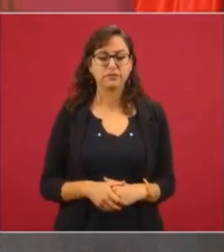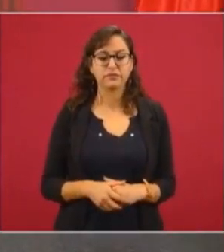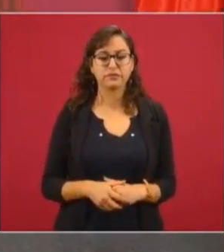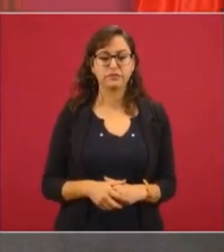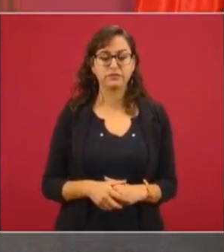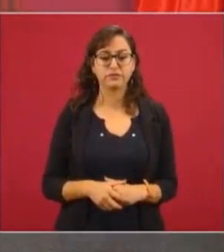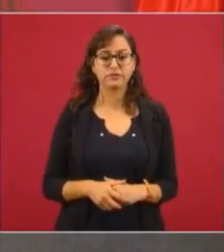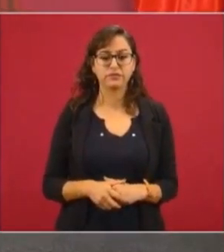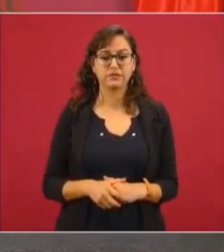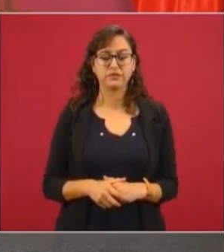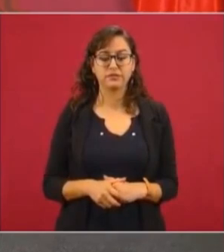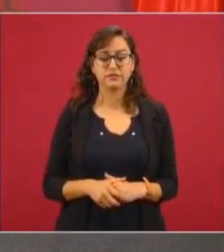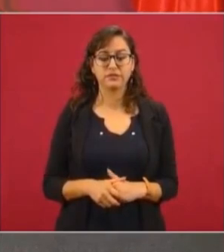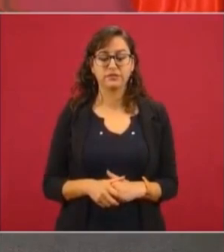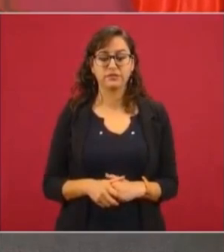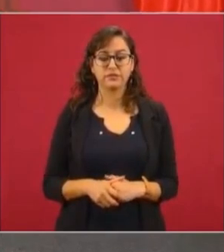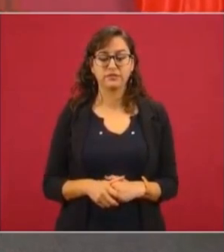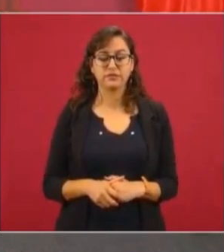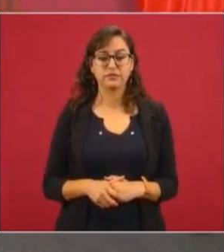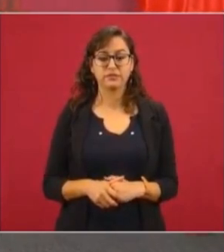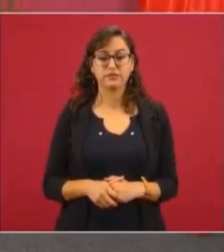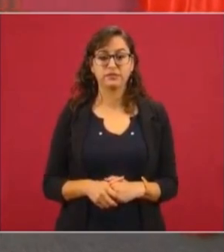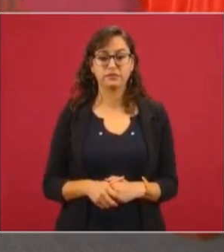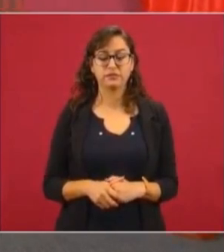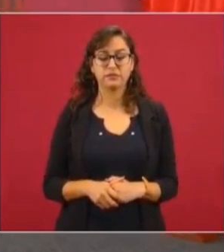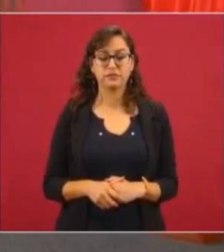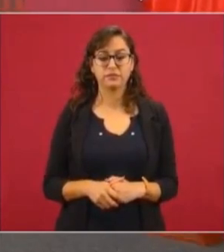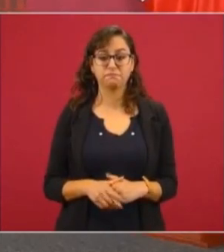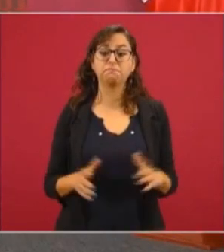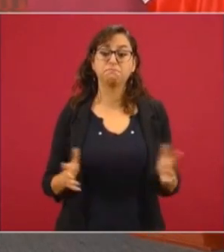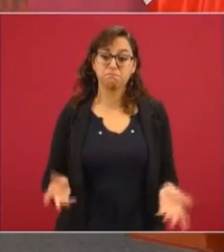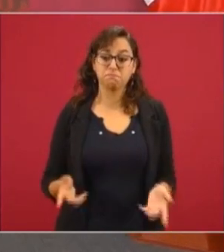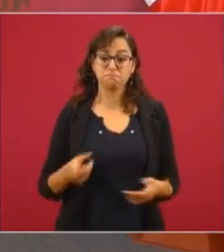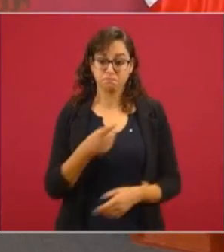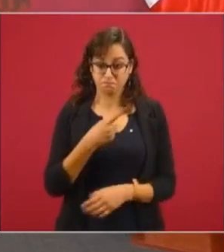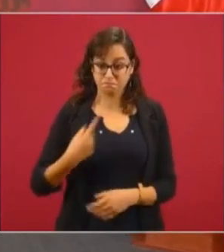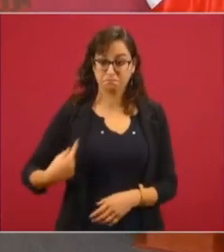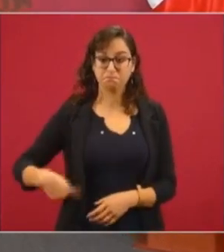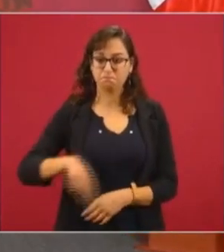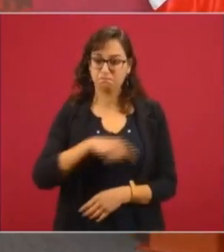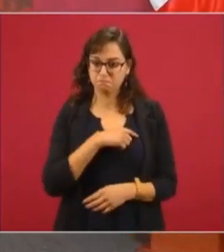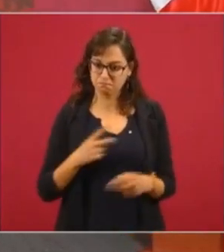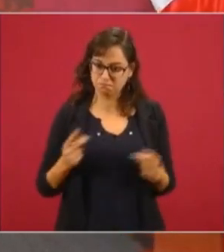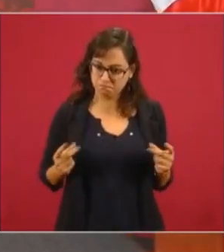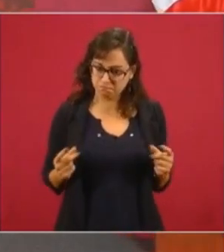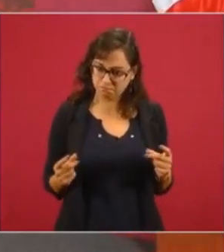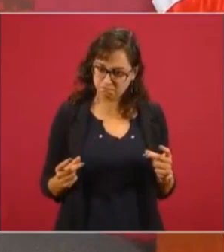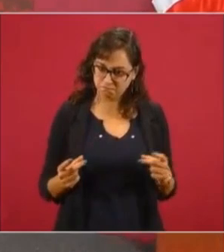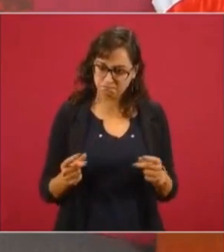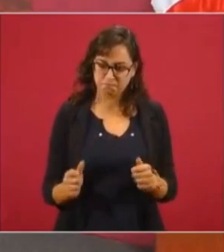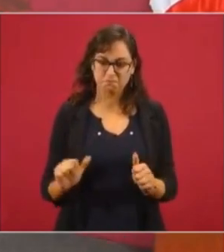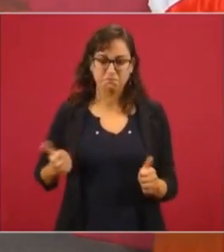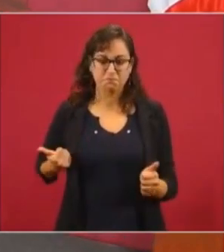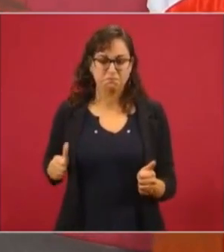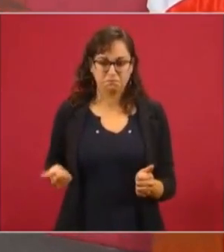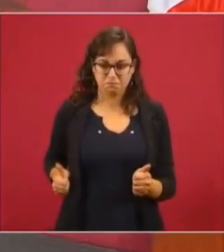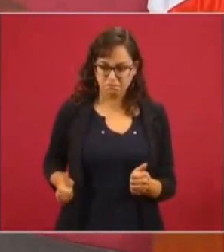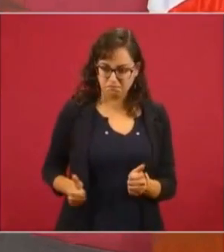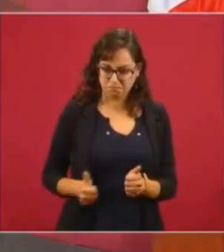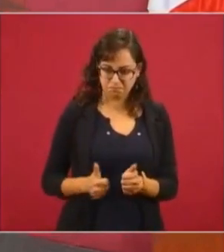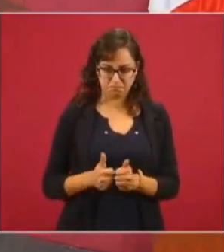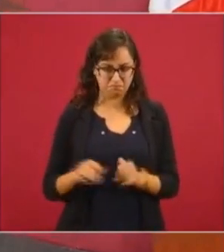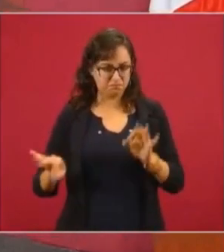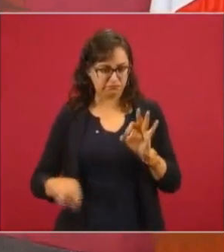tenemos que ponernos al día, decir, nunca más